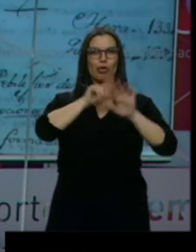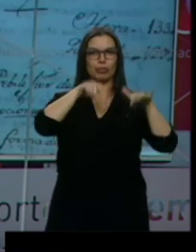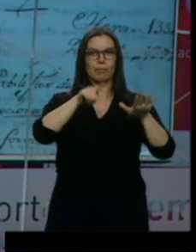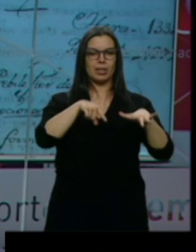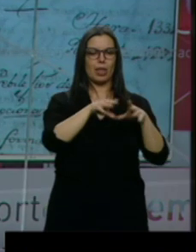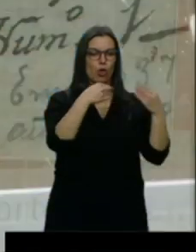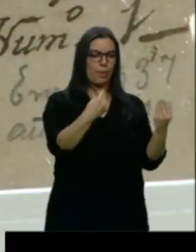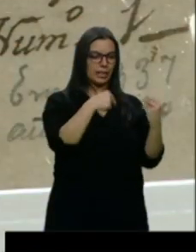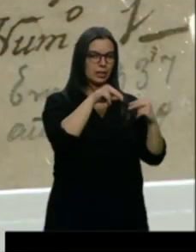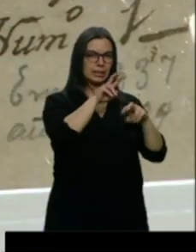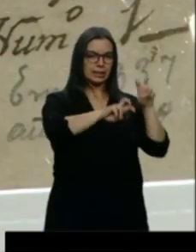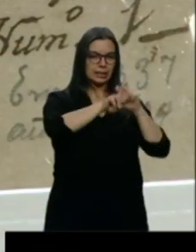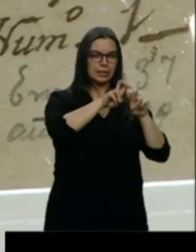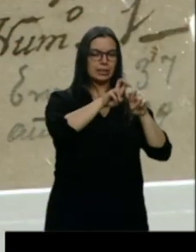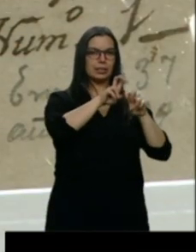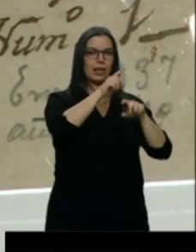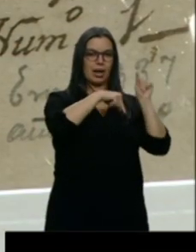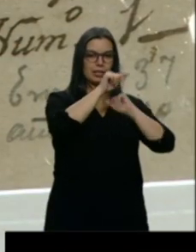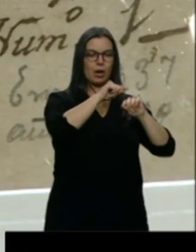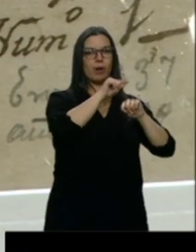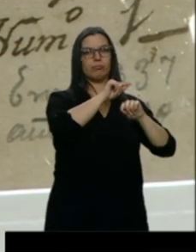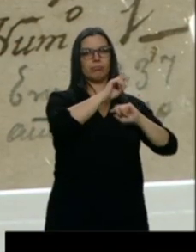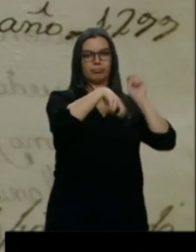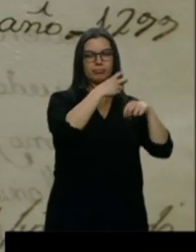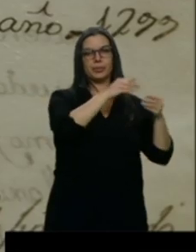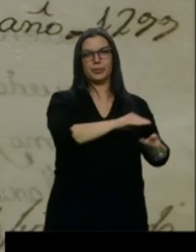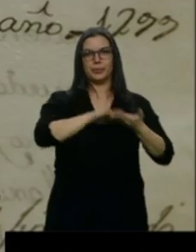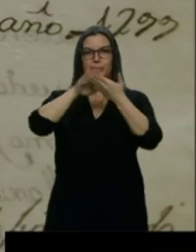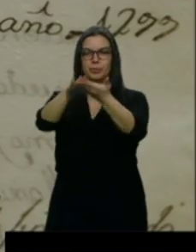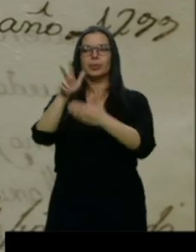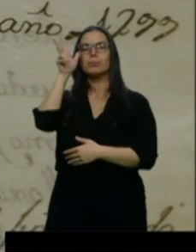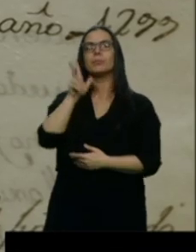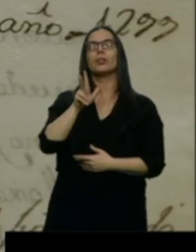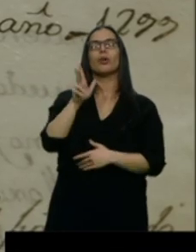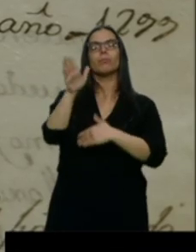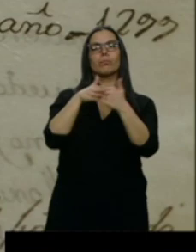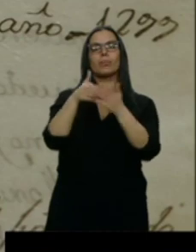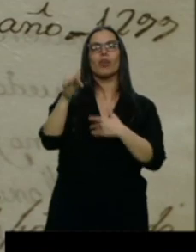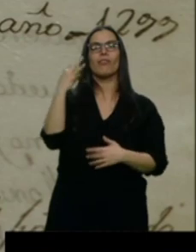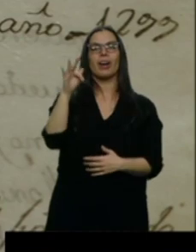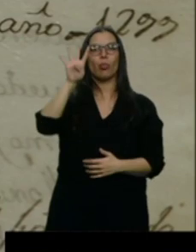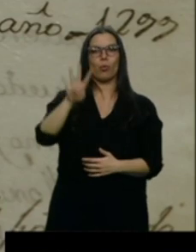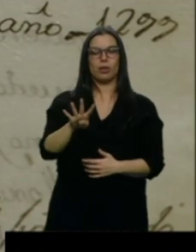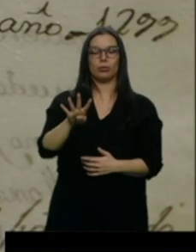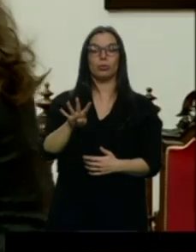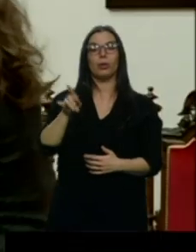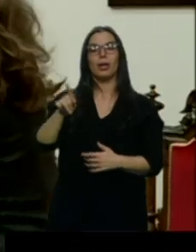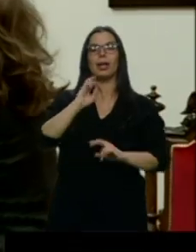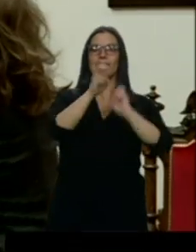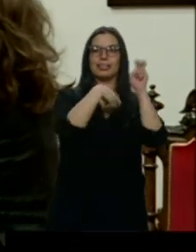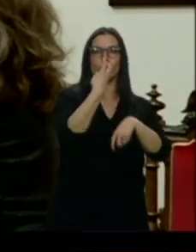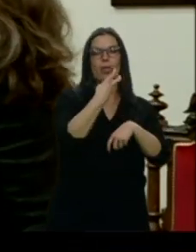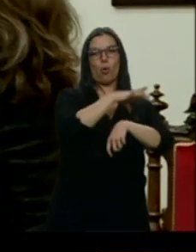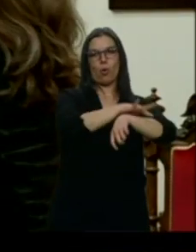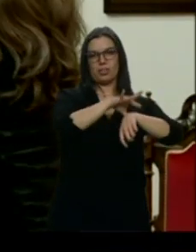histórico. Es el privilegio de Fernando IV, en 1299. El manuscrito ha sido restaurado en el archivo de Simancas, aporta datos